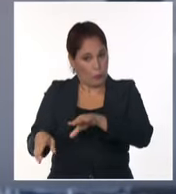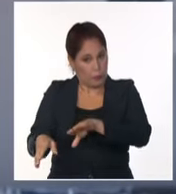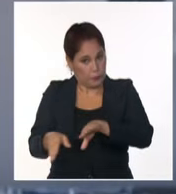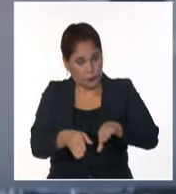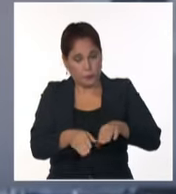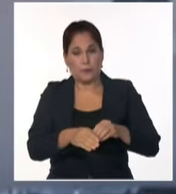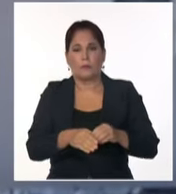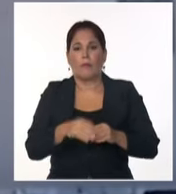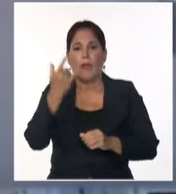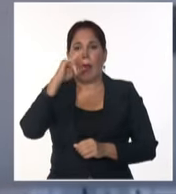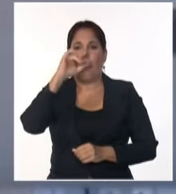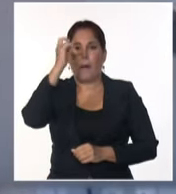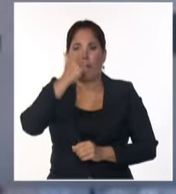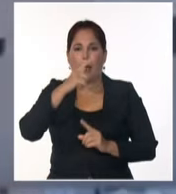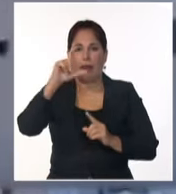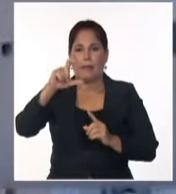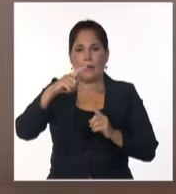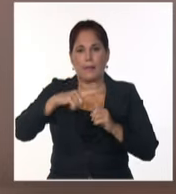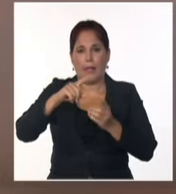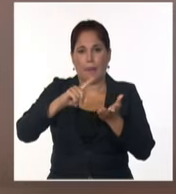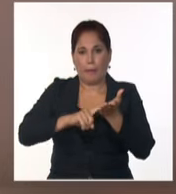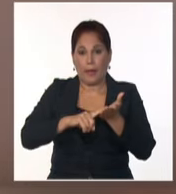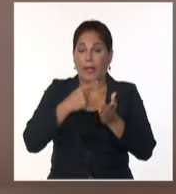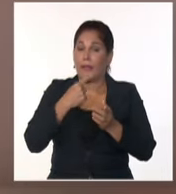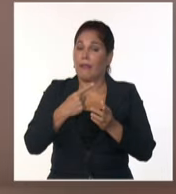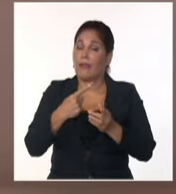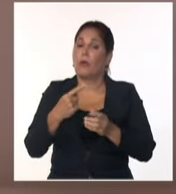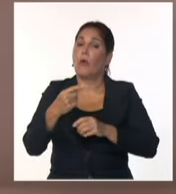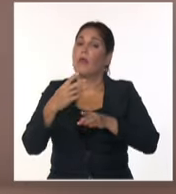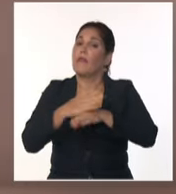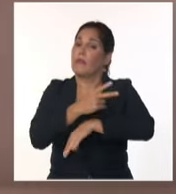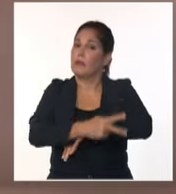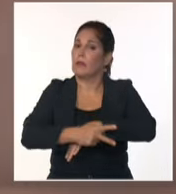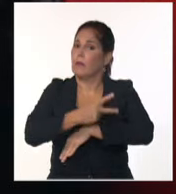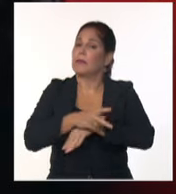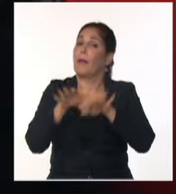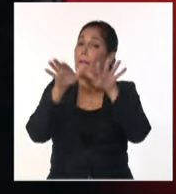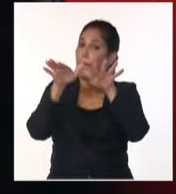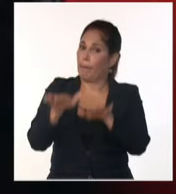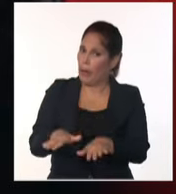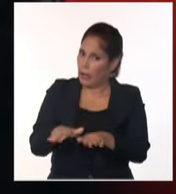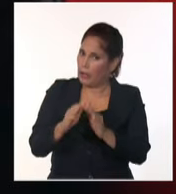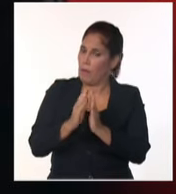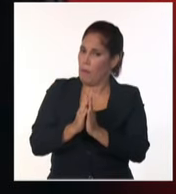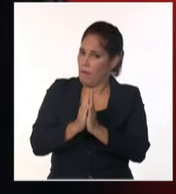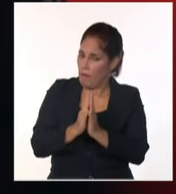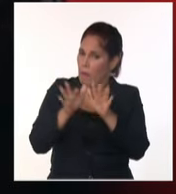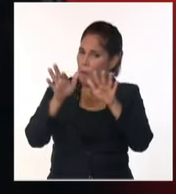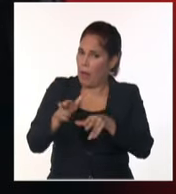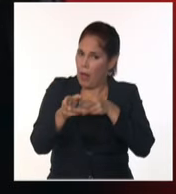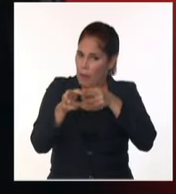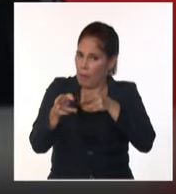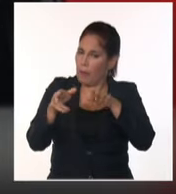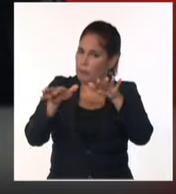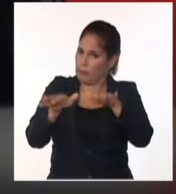Alba-TCP instó a la comunidad internacional a frenar la impunidad del régimen de Tel Aviv.